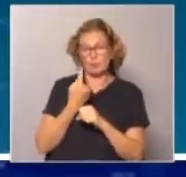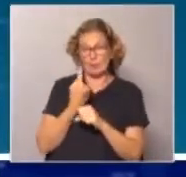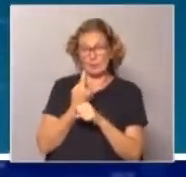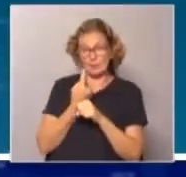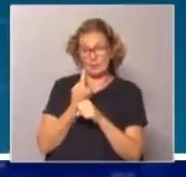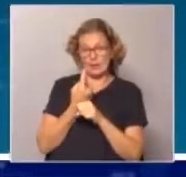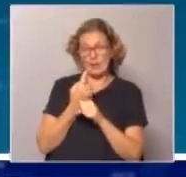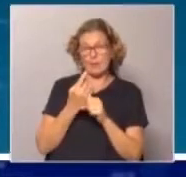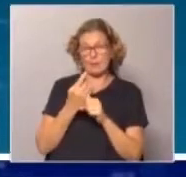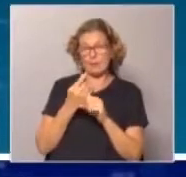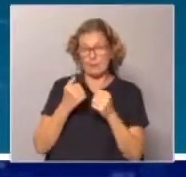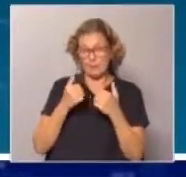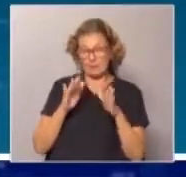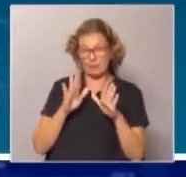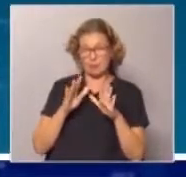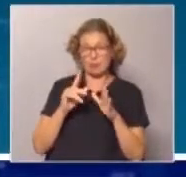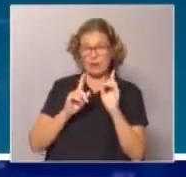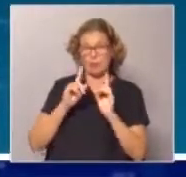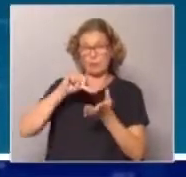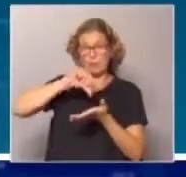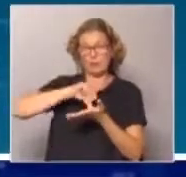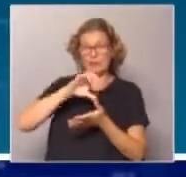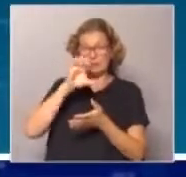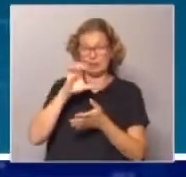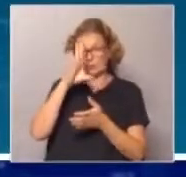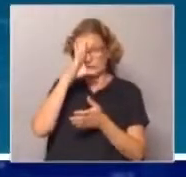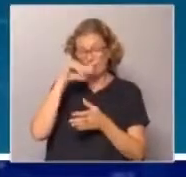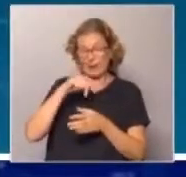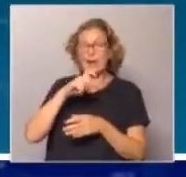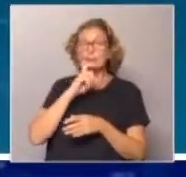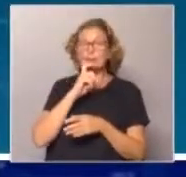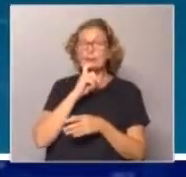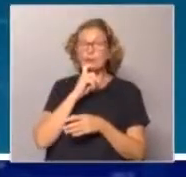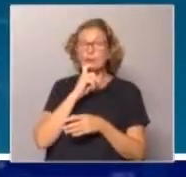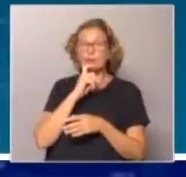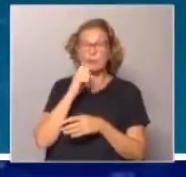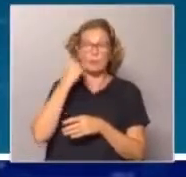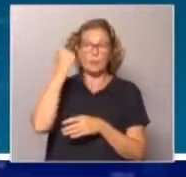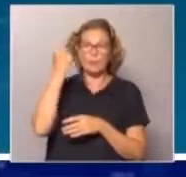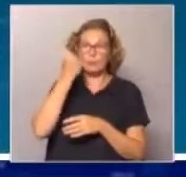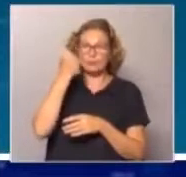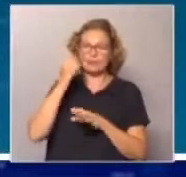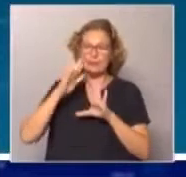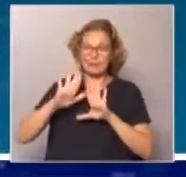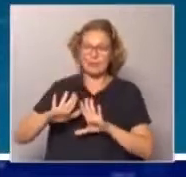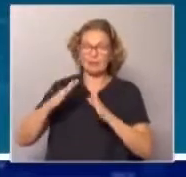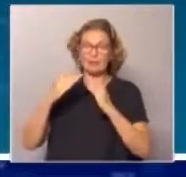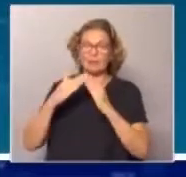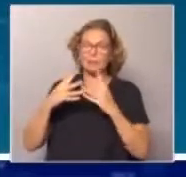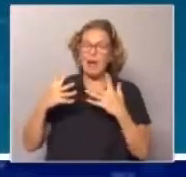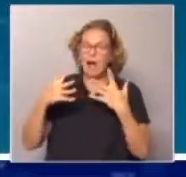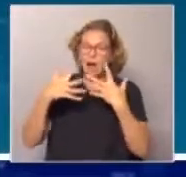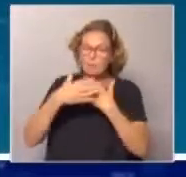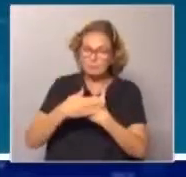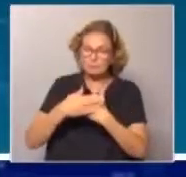primera ola, que arrancó en algunos países en enero, febrero y acá en marzo, fue crucial reducir la movilidad para contener